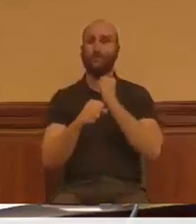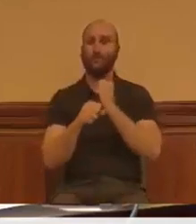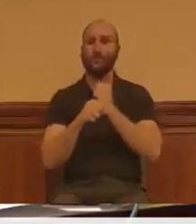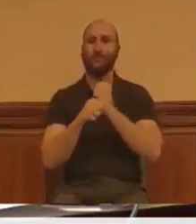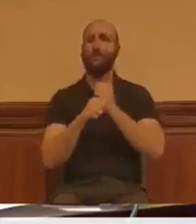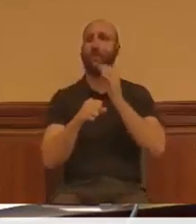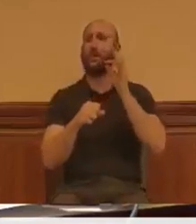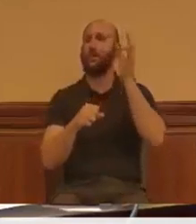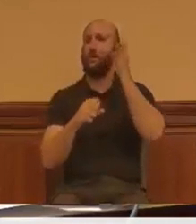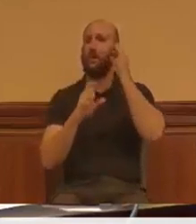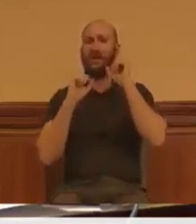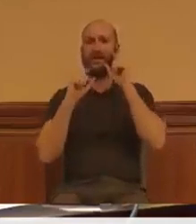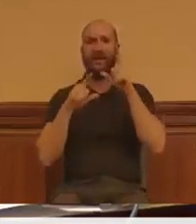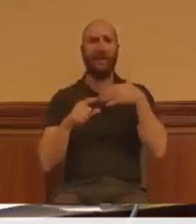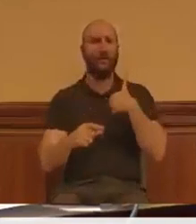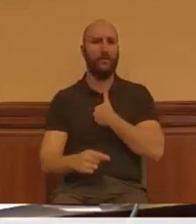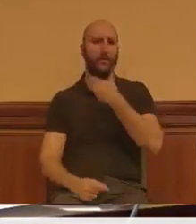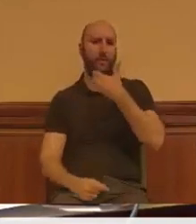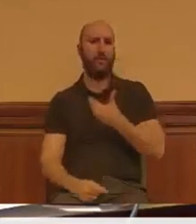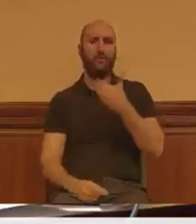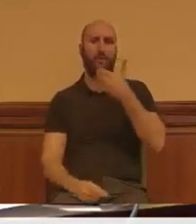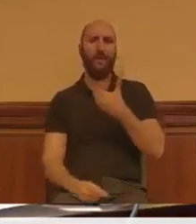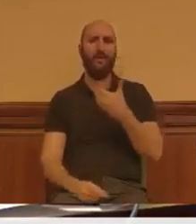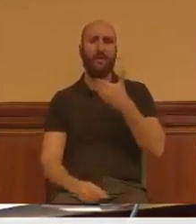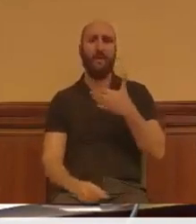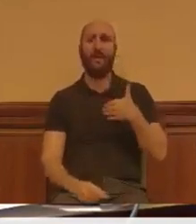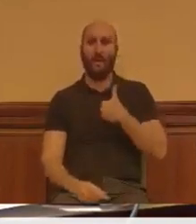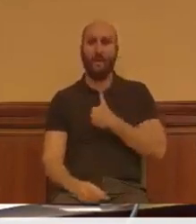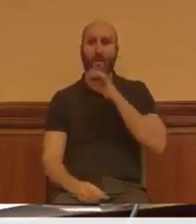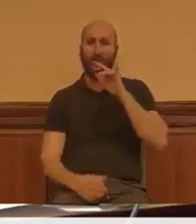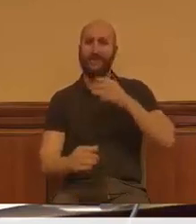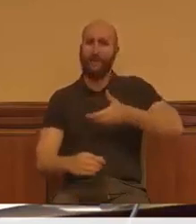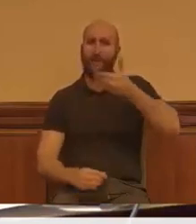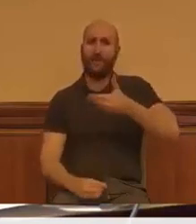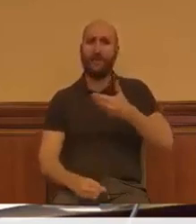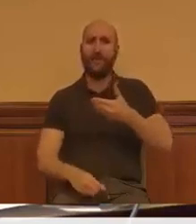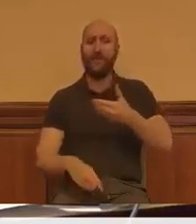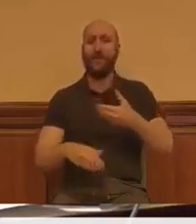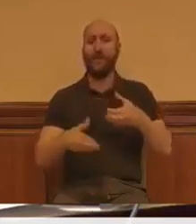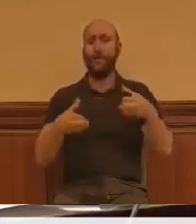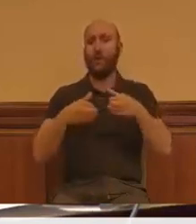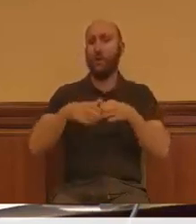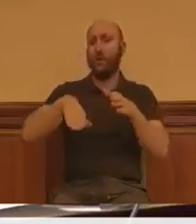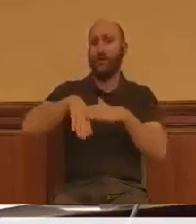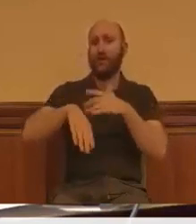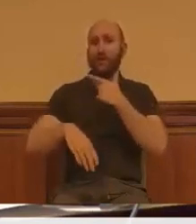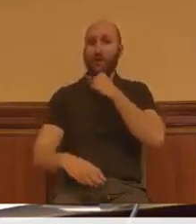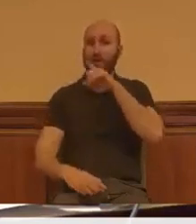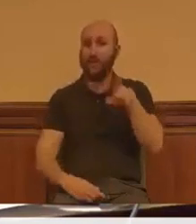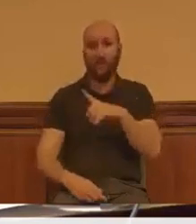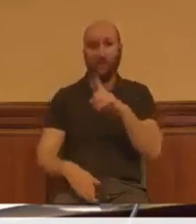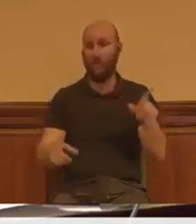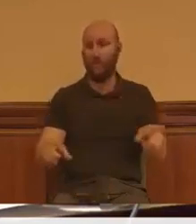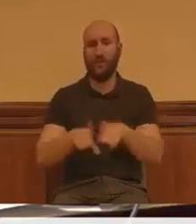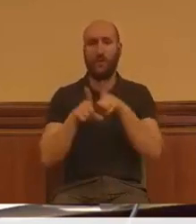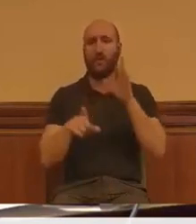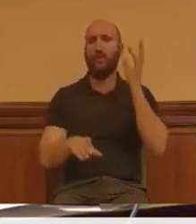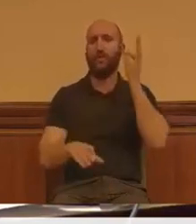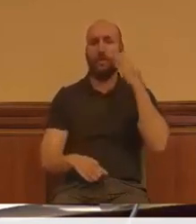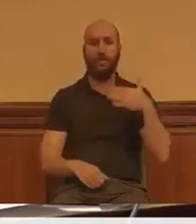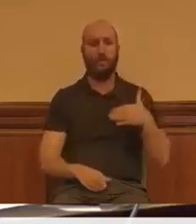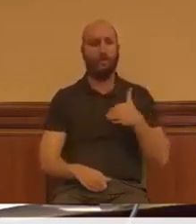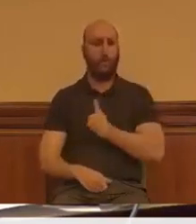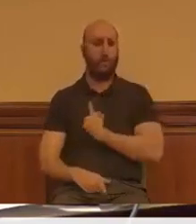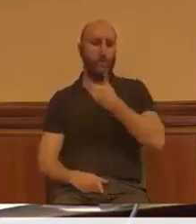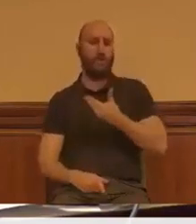un papel relevante, que les guste a los señores de la derecha o no les guste, pero es que han tenido un papel relevante en la historia de diferentes